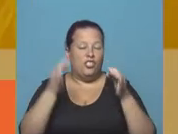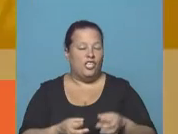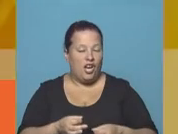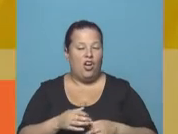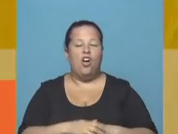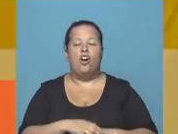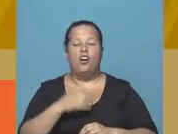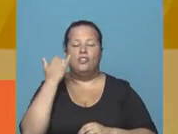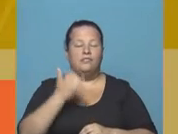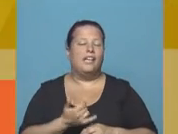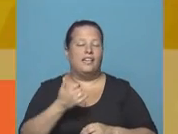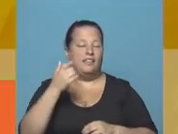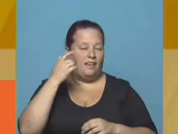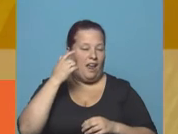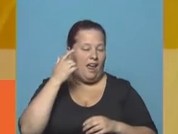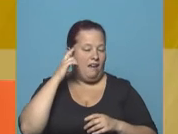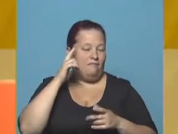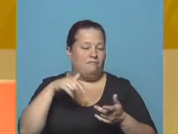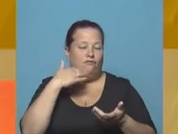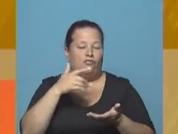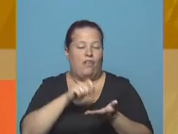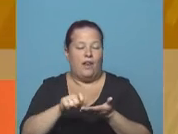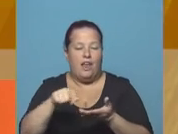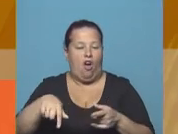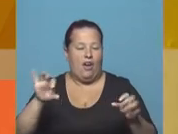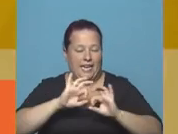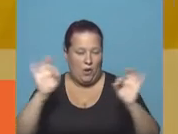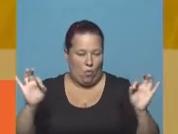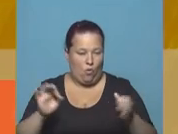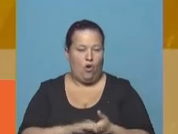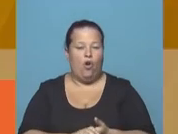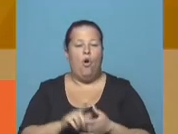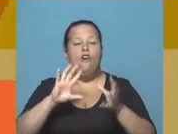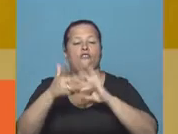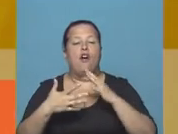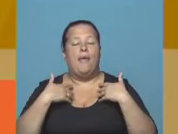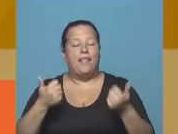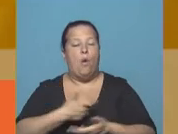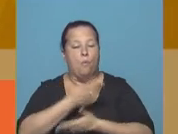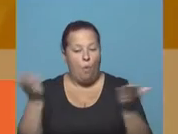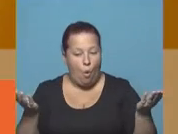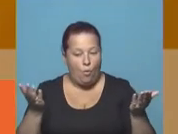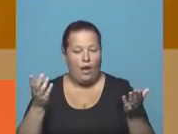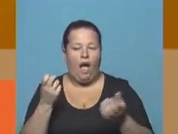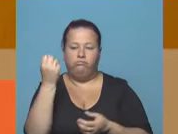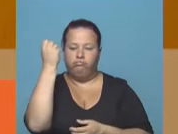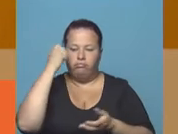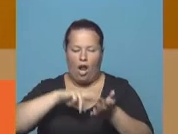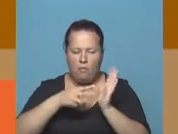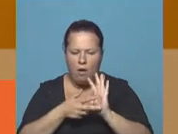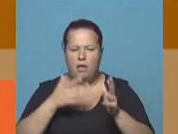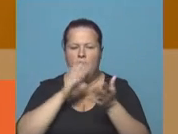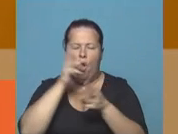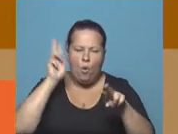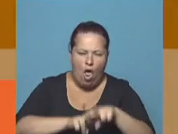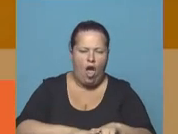proporción enorme de analfabetos, hoy en día no ha quedado ni uno. Un sistema de salud pública que ha resistido la crisis, el